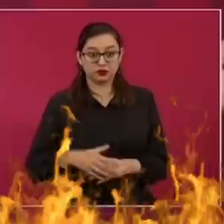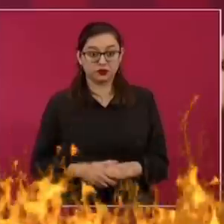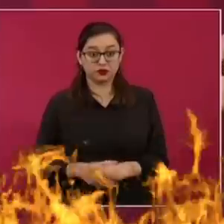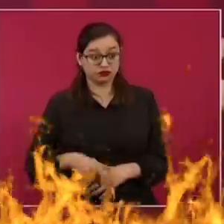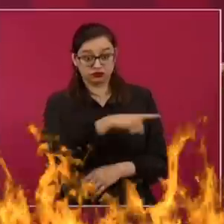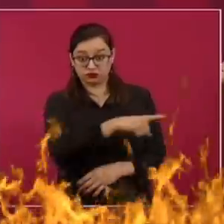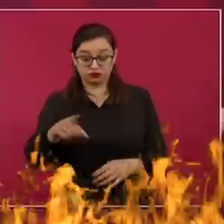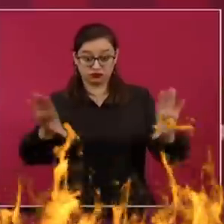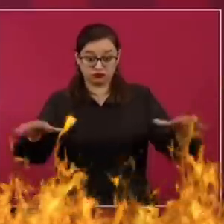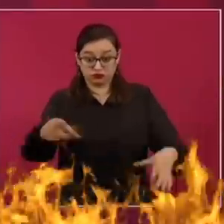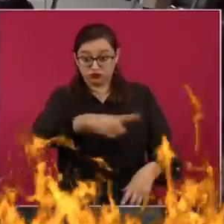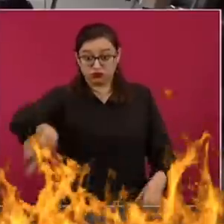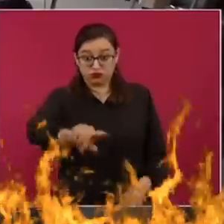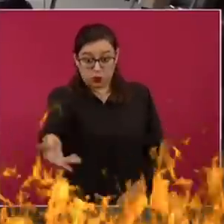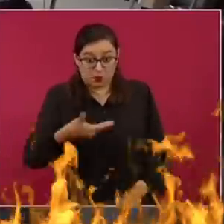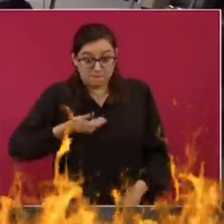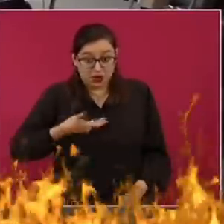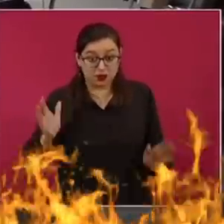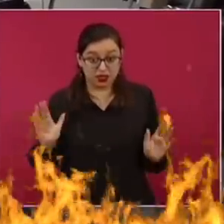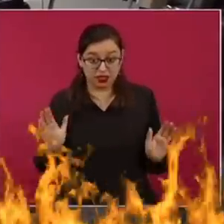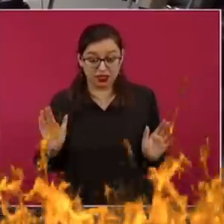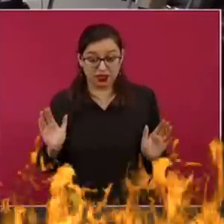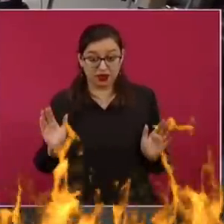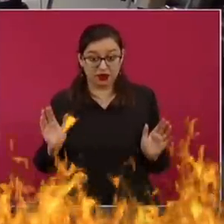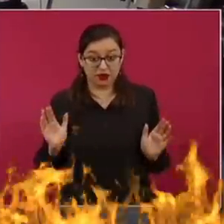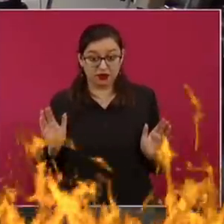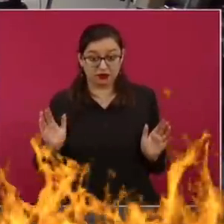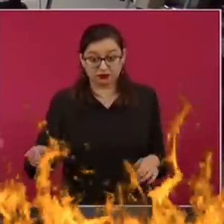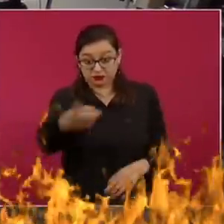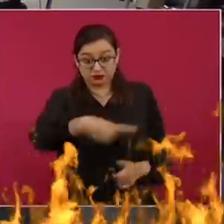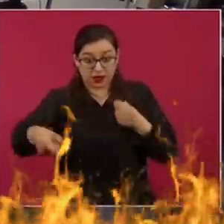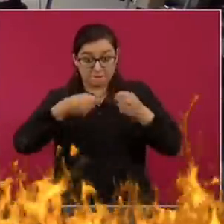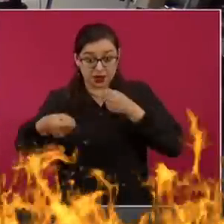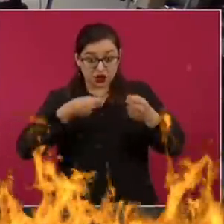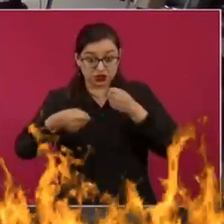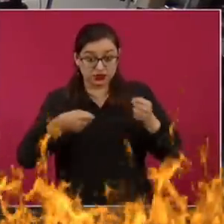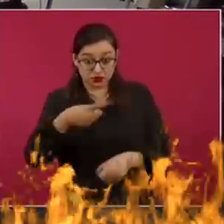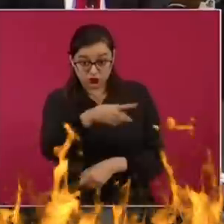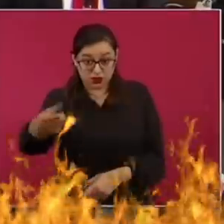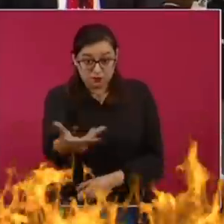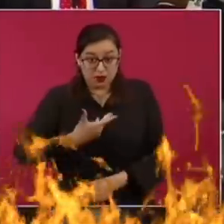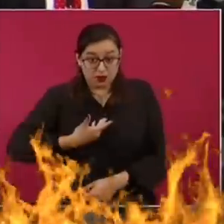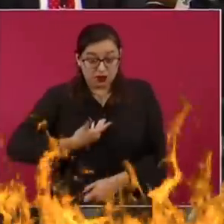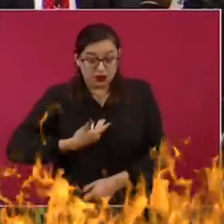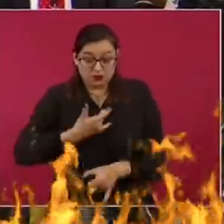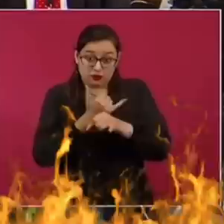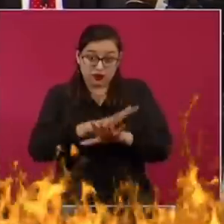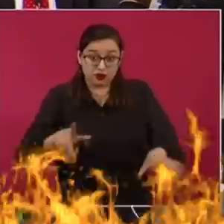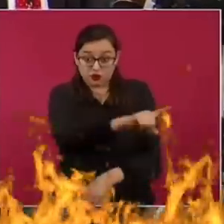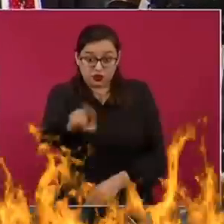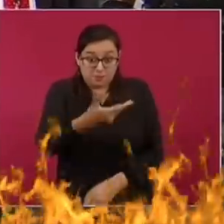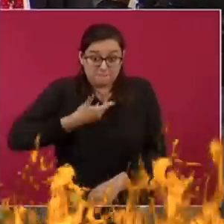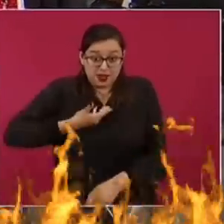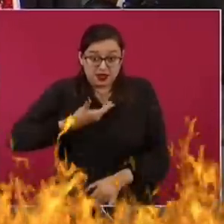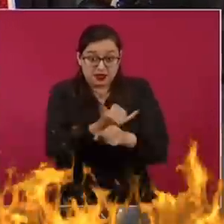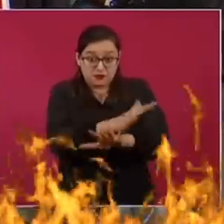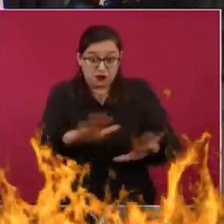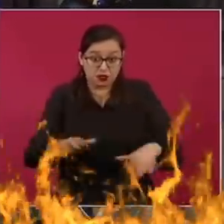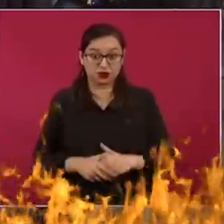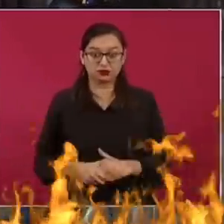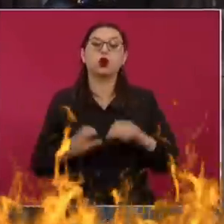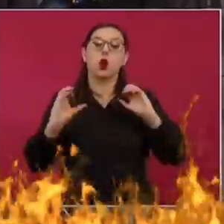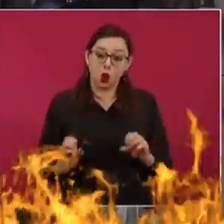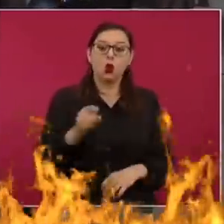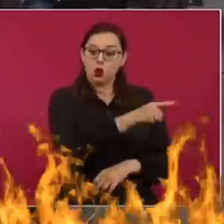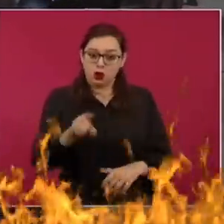pidiendo toda la colectividad, todos ustedes, ustedes son periodistas, ¿no? O solicitan información. O